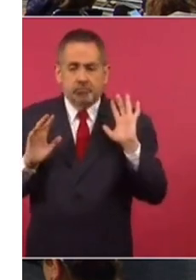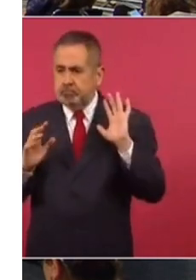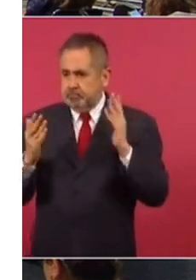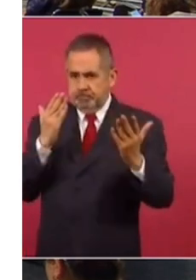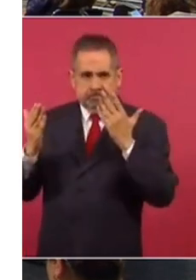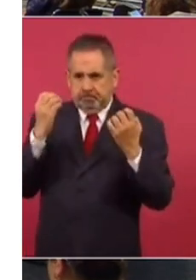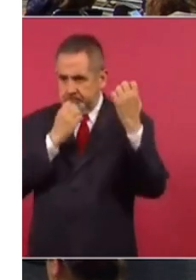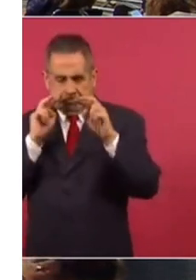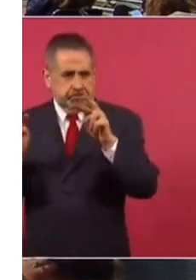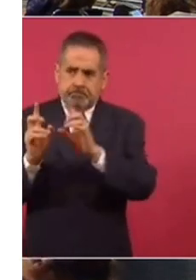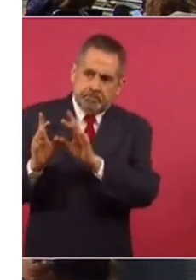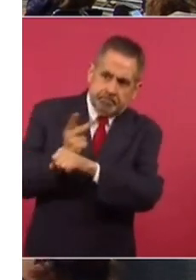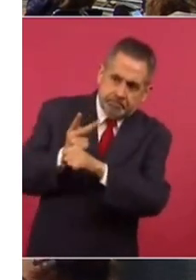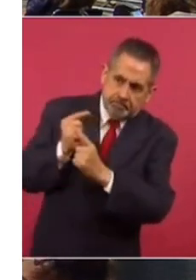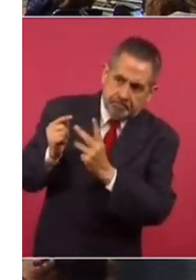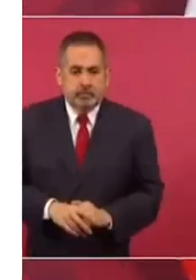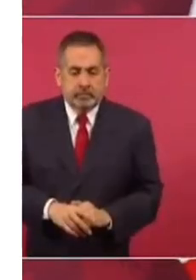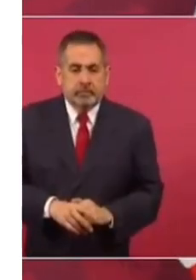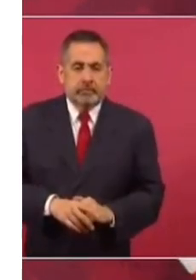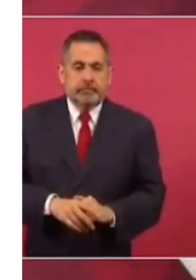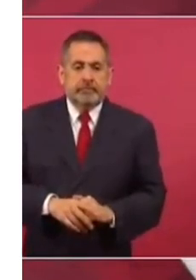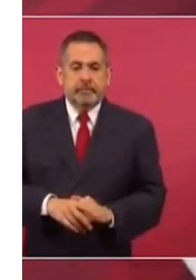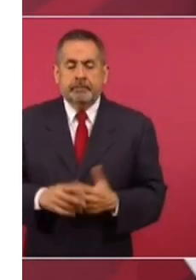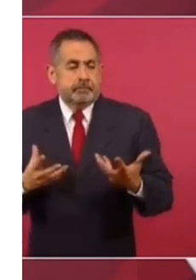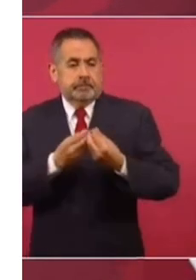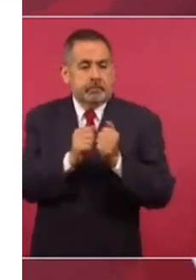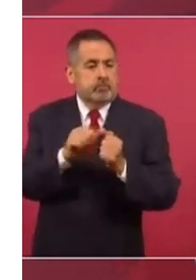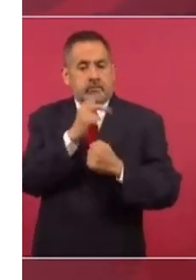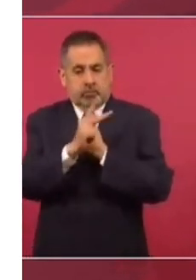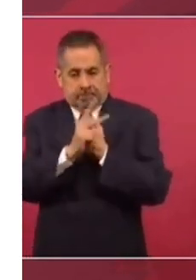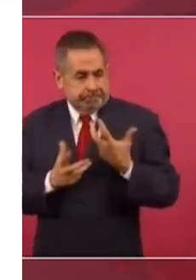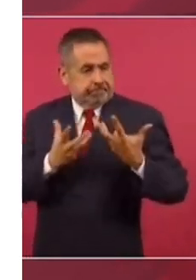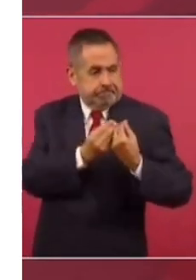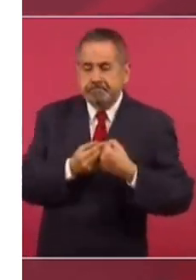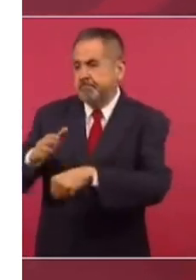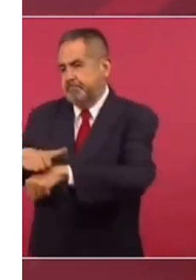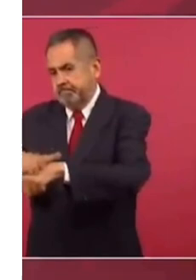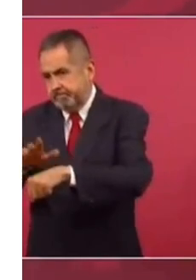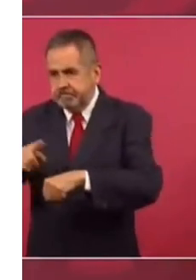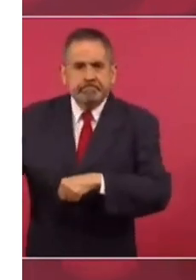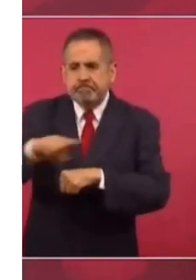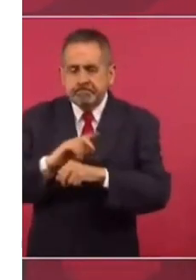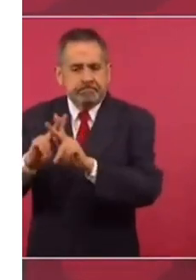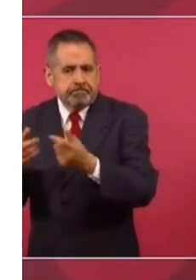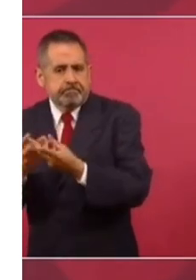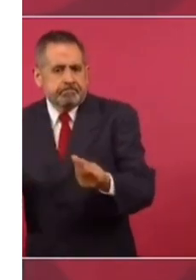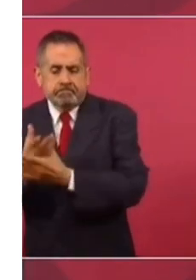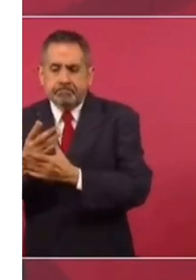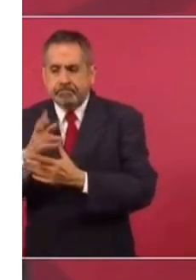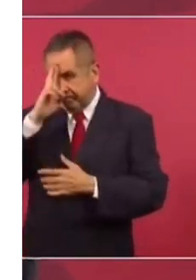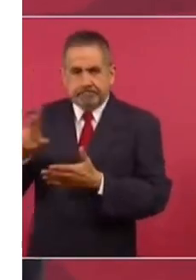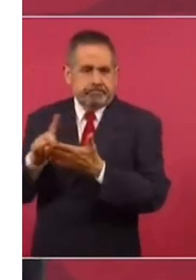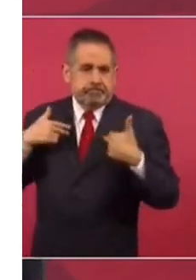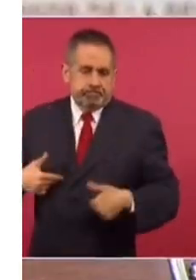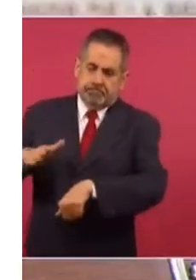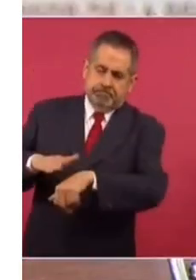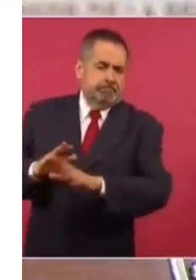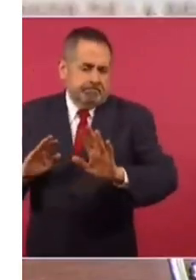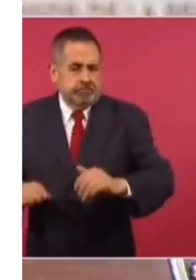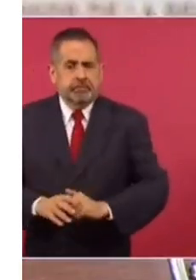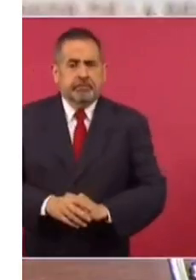los acontecimientos que se están presentando, unirnos con otros países para buscar una salida democrática sin violación de derechos humanos